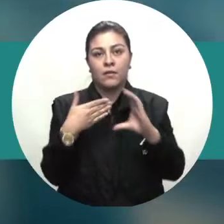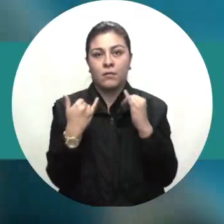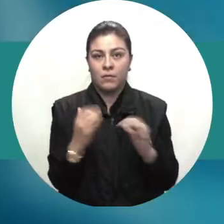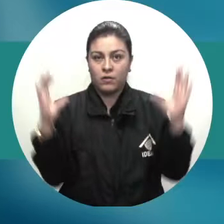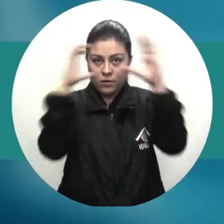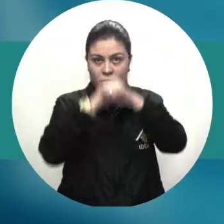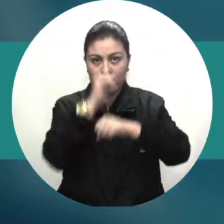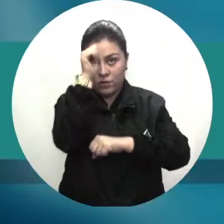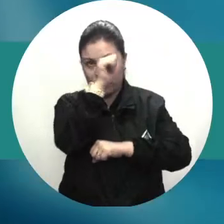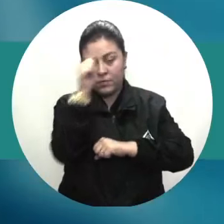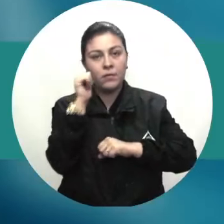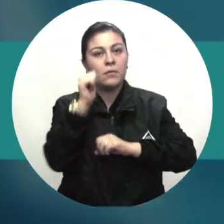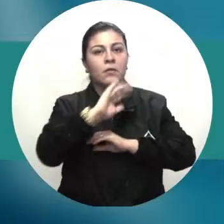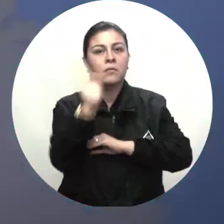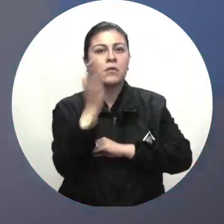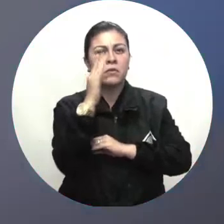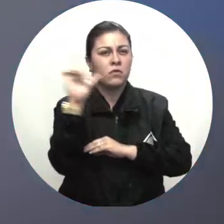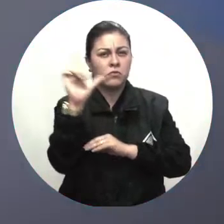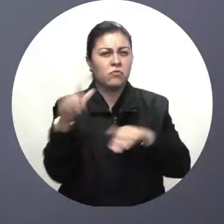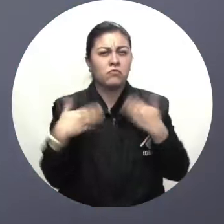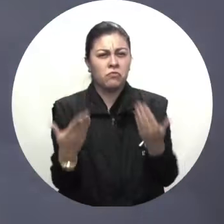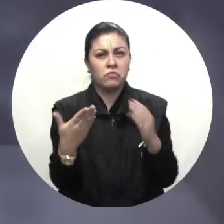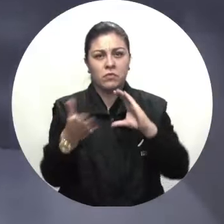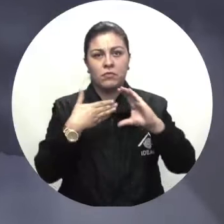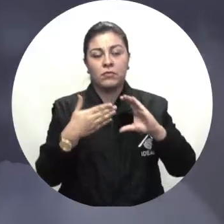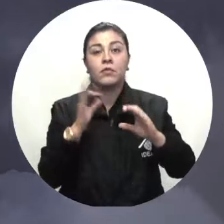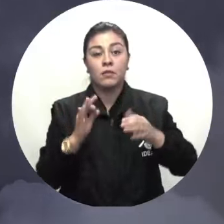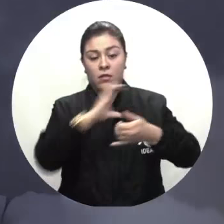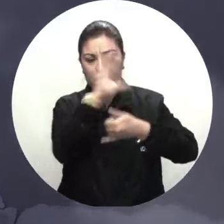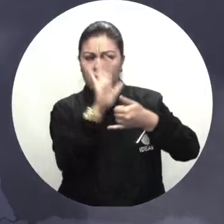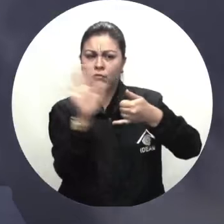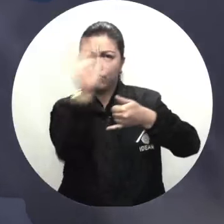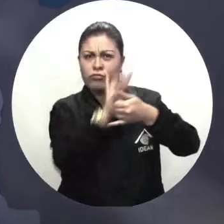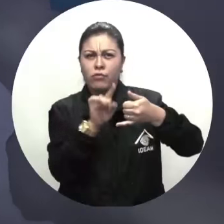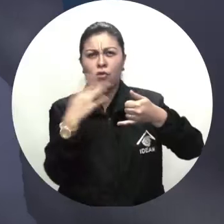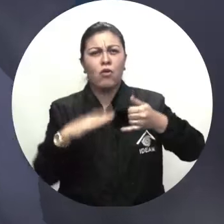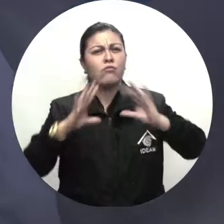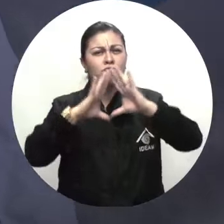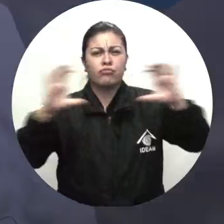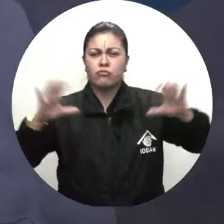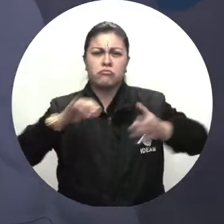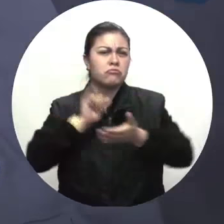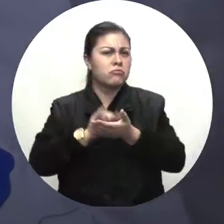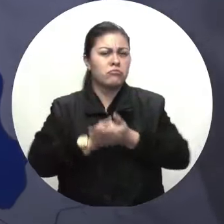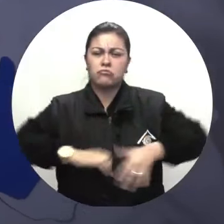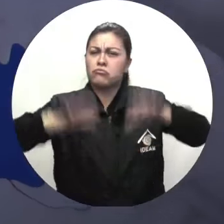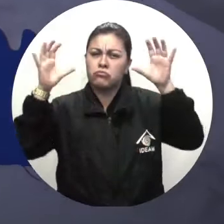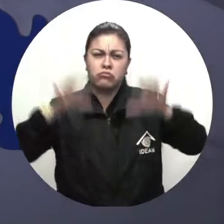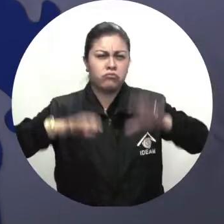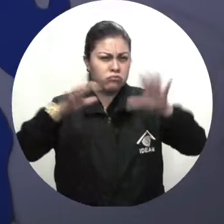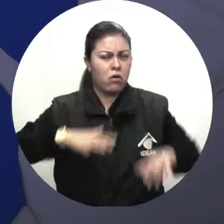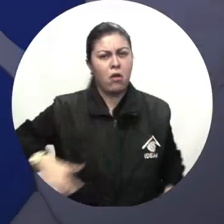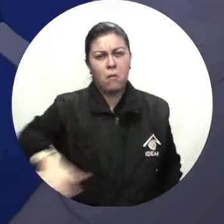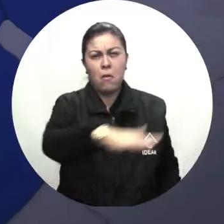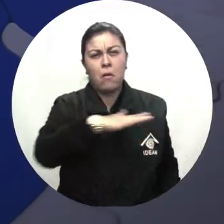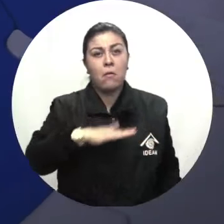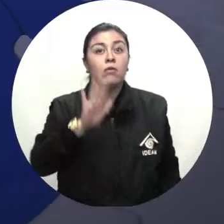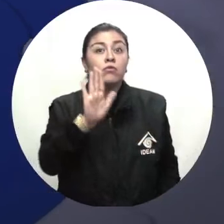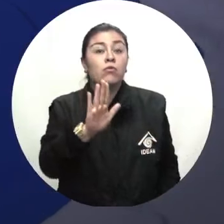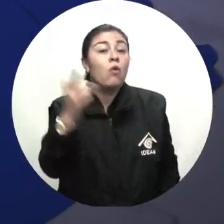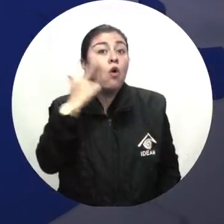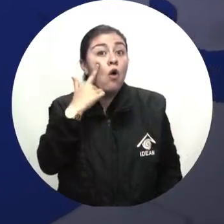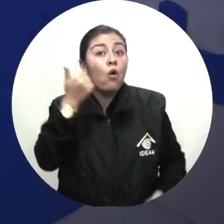de la noche del domingo y la madrugada del lunes. En el Caribe se mantendrán las condiciones secas en la mayor parte de la región, pero no se